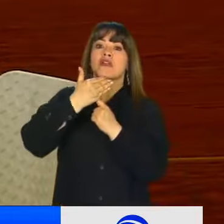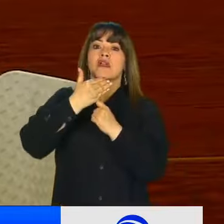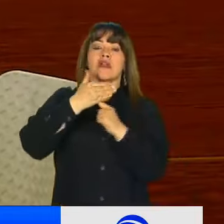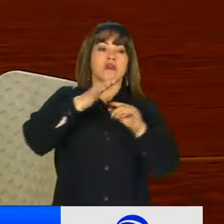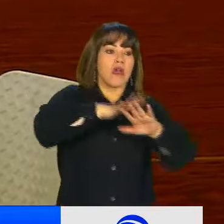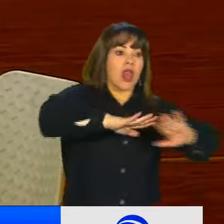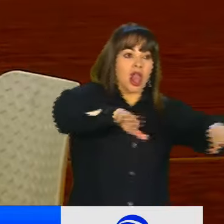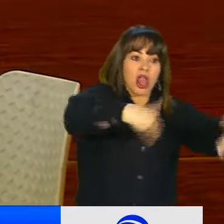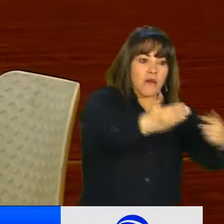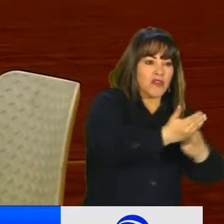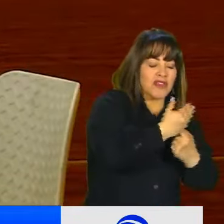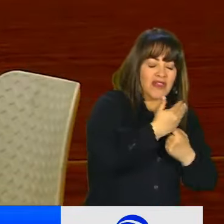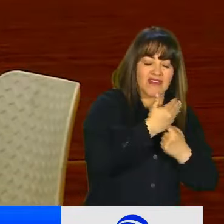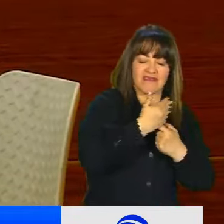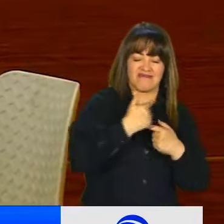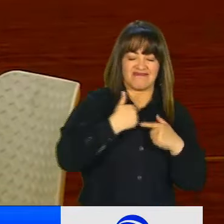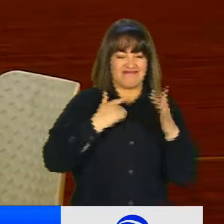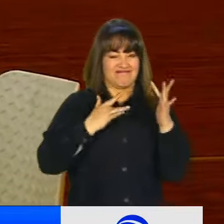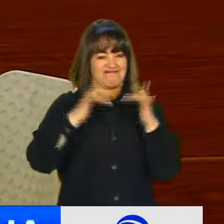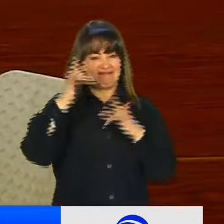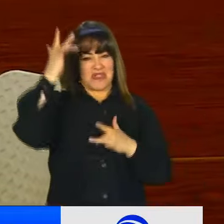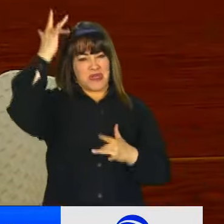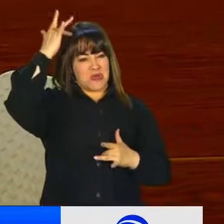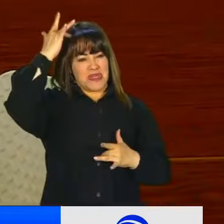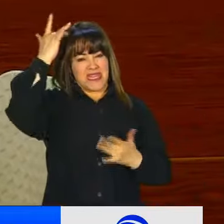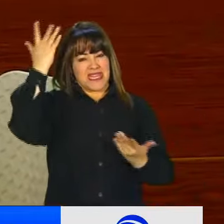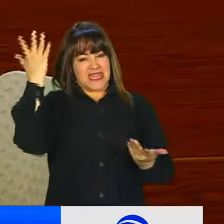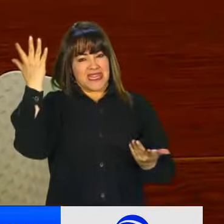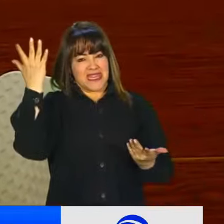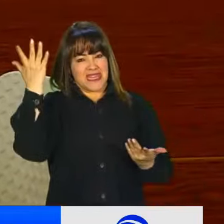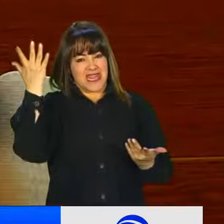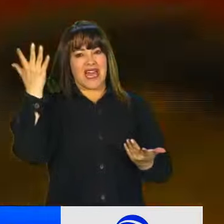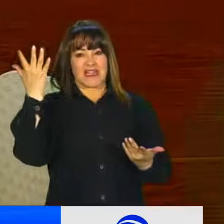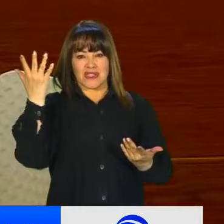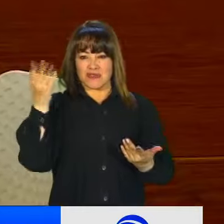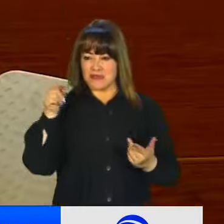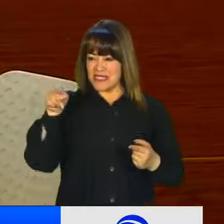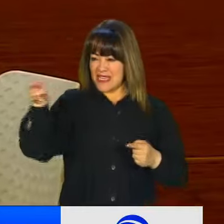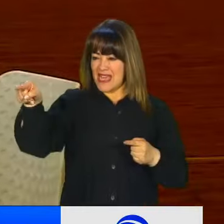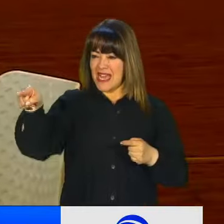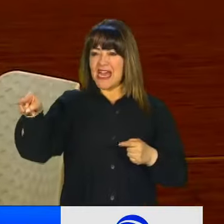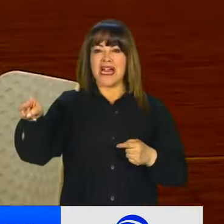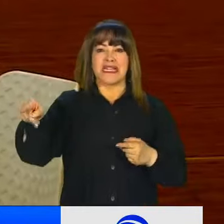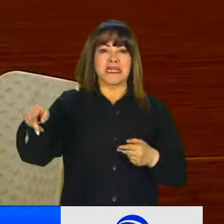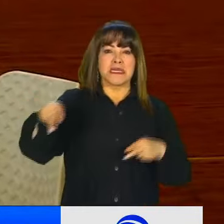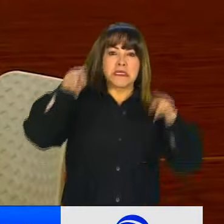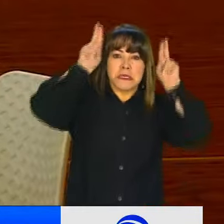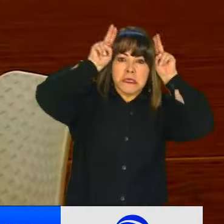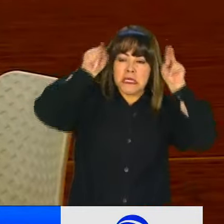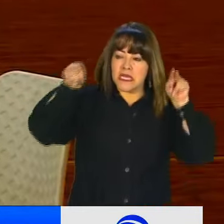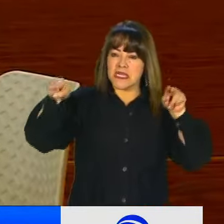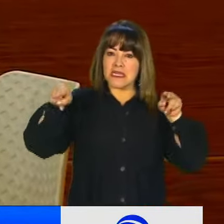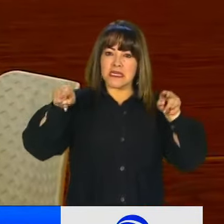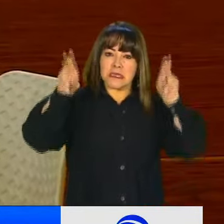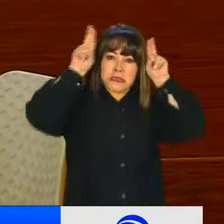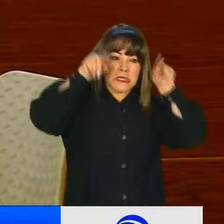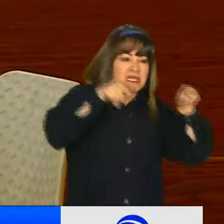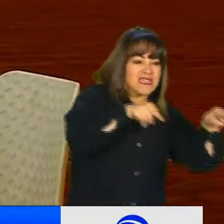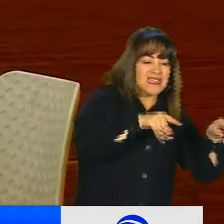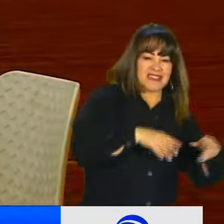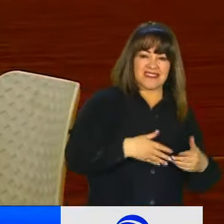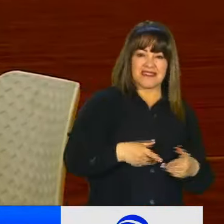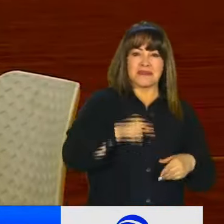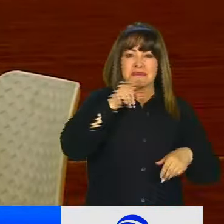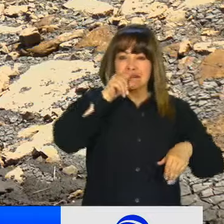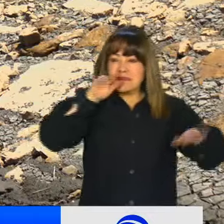protegido, eso no lo entiendo, porque yo encuentro las gallinetas allá y las gallinetas acá, los conejos allá y los conejos acá, lo que no he